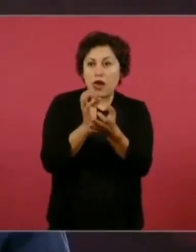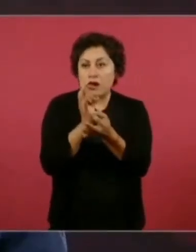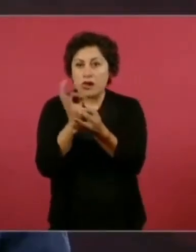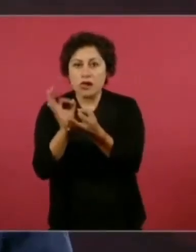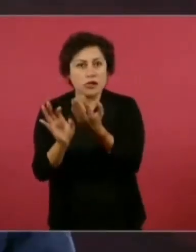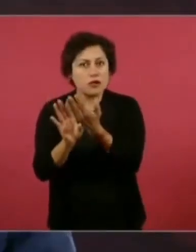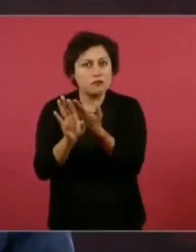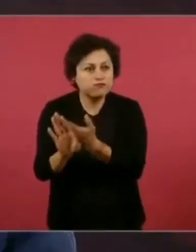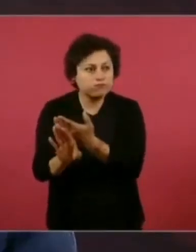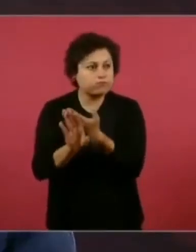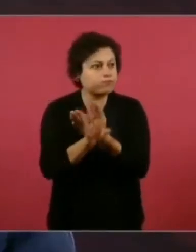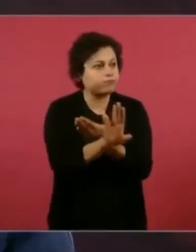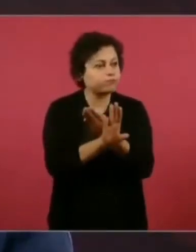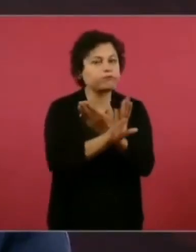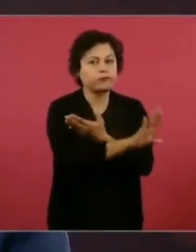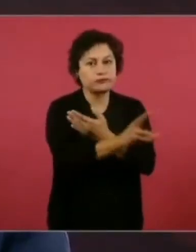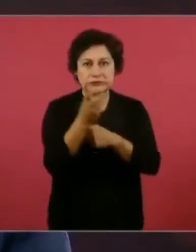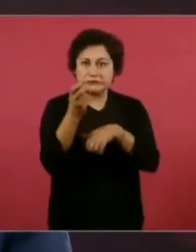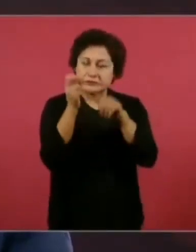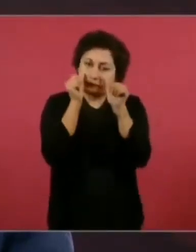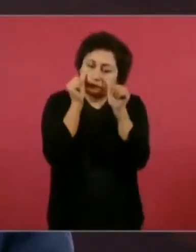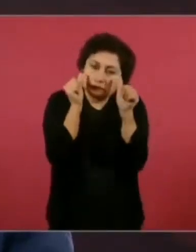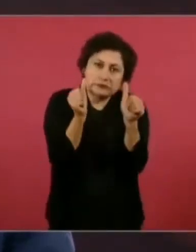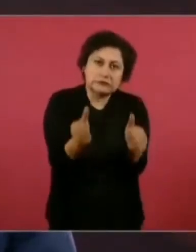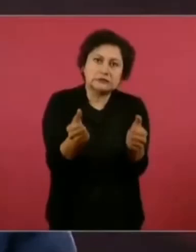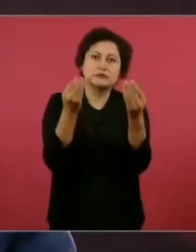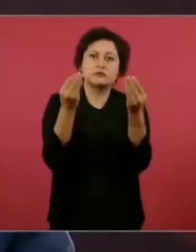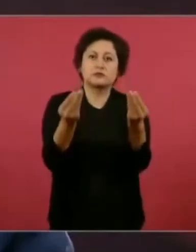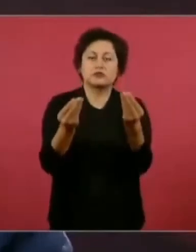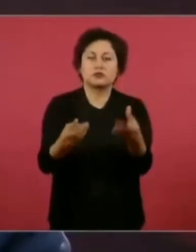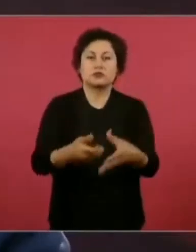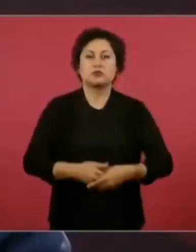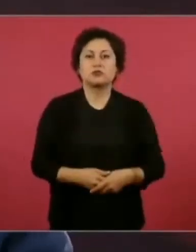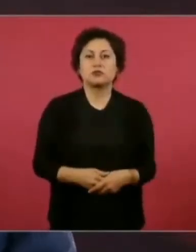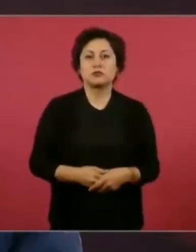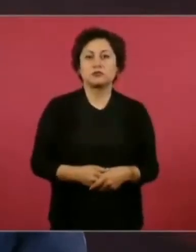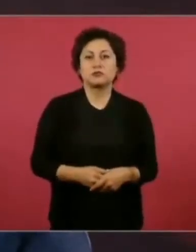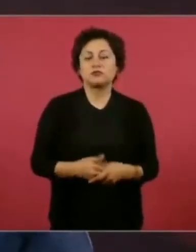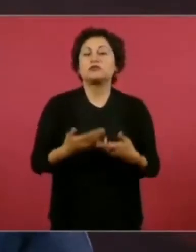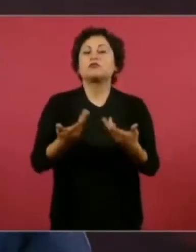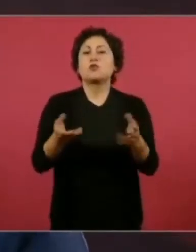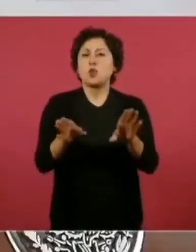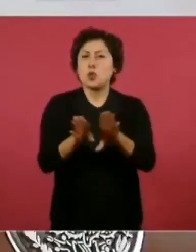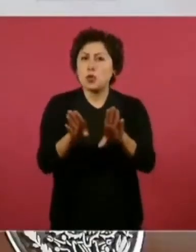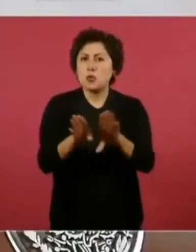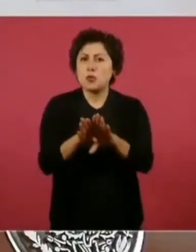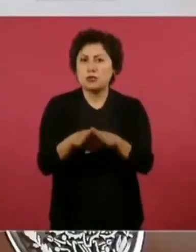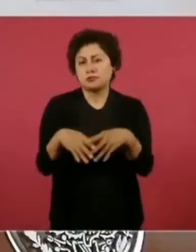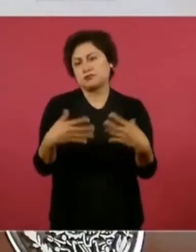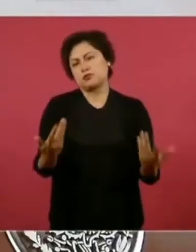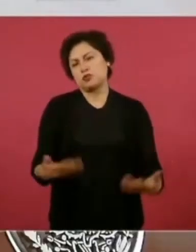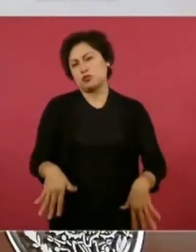Y para eso fortalecer valores,